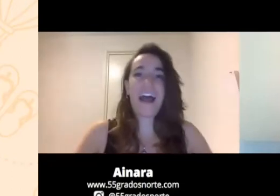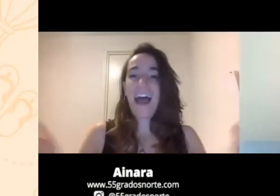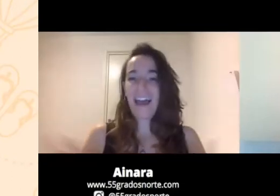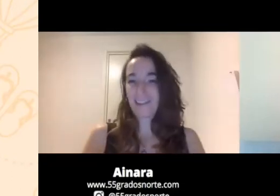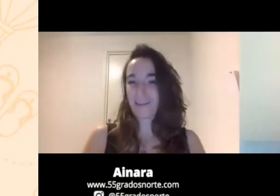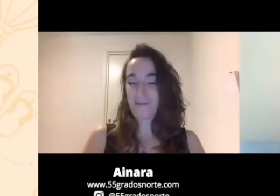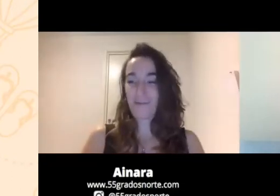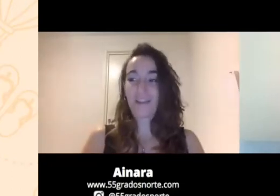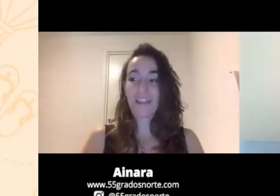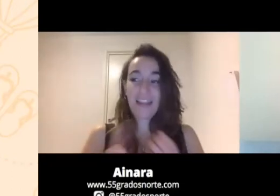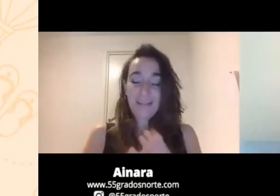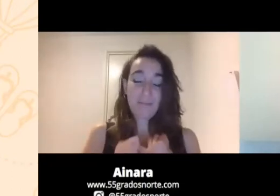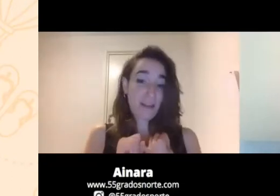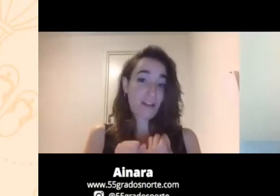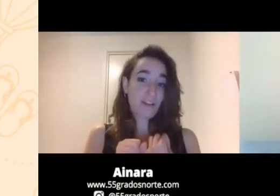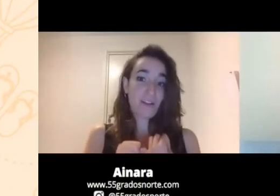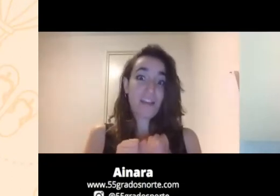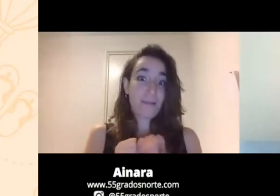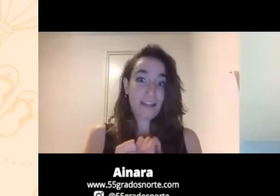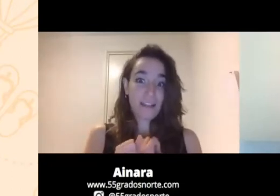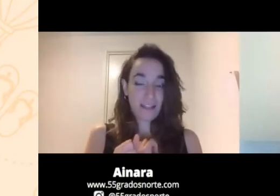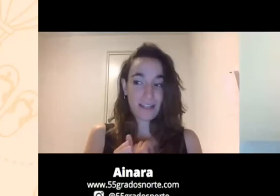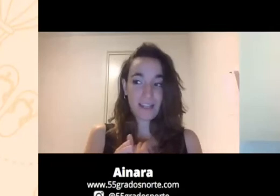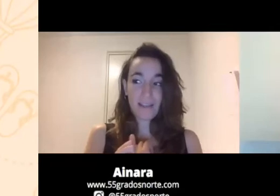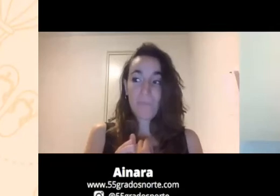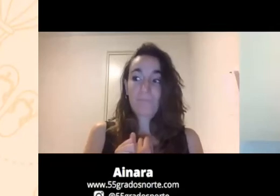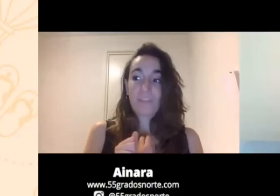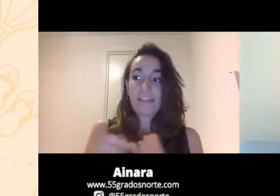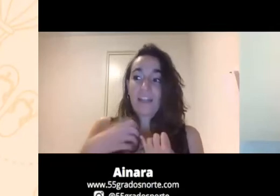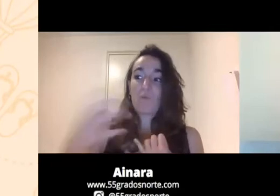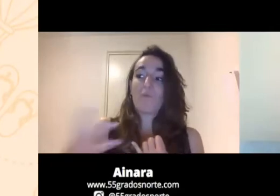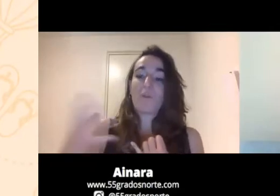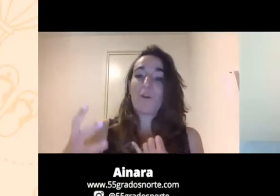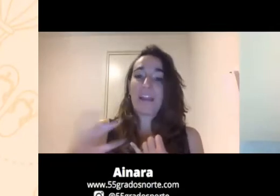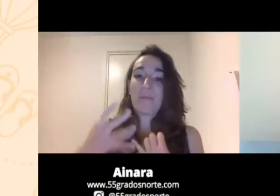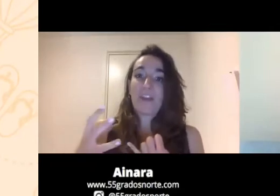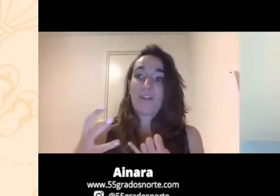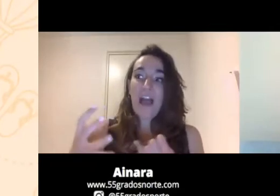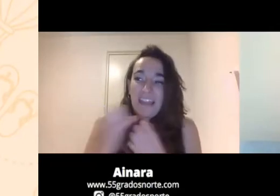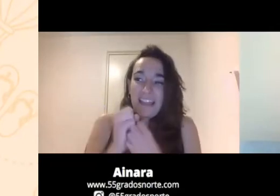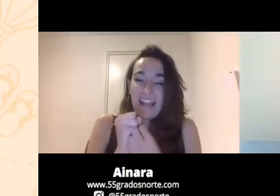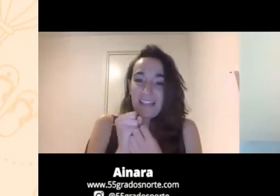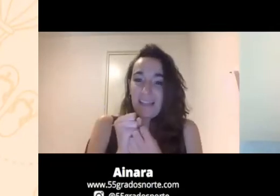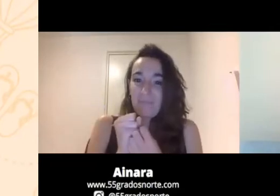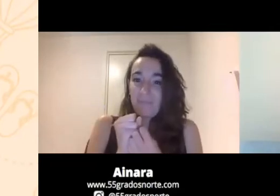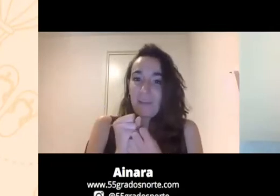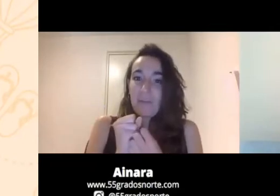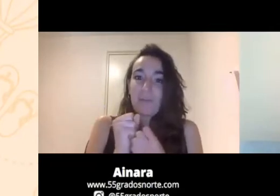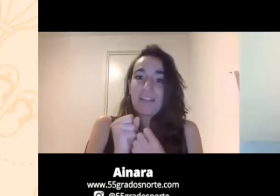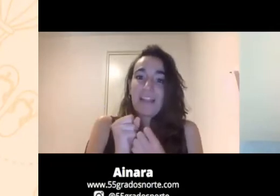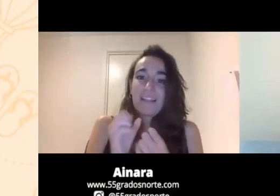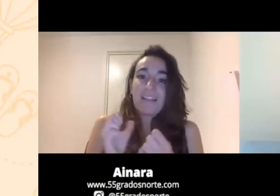poco a todo el mundo entonces es el primer error no saber a quién te diriges y tener como un poco el miedo a cerrarte